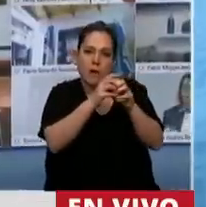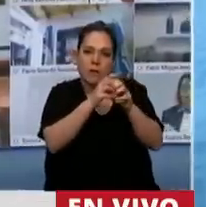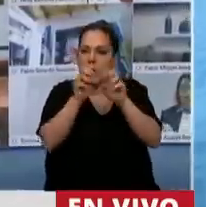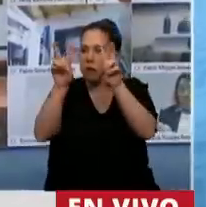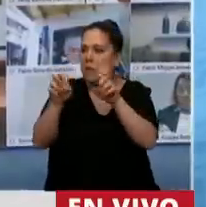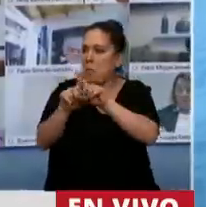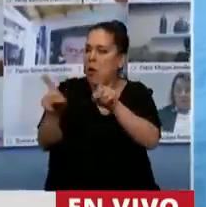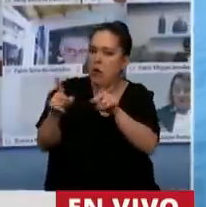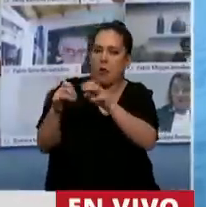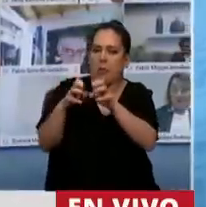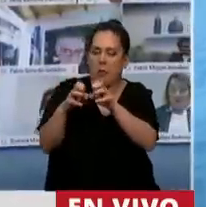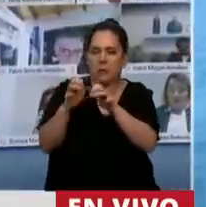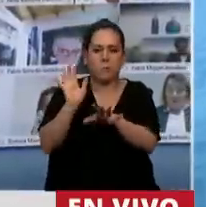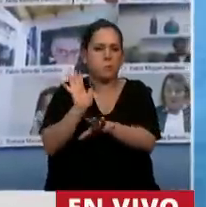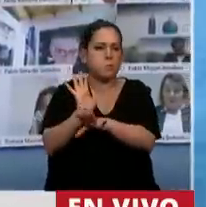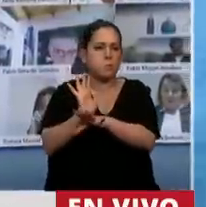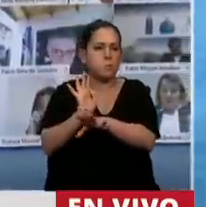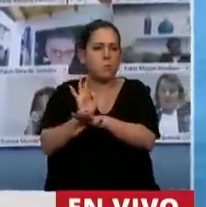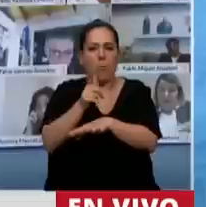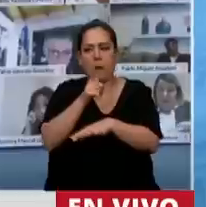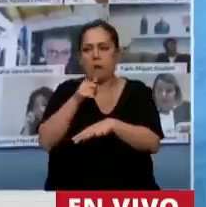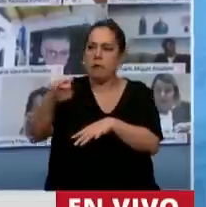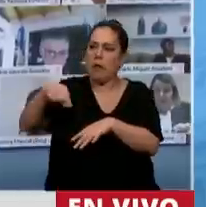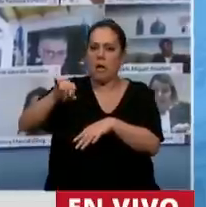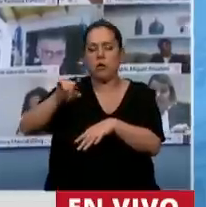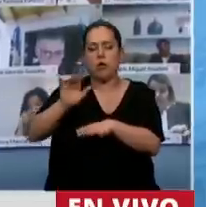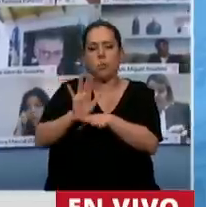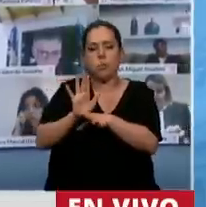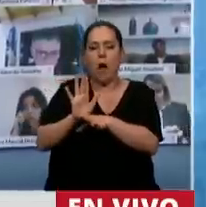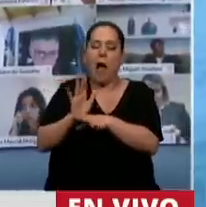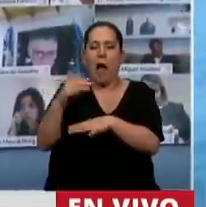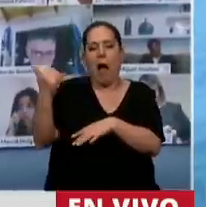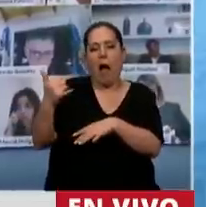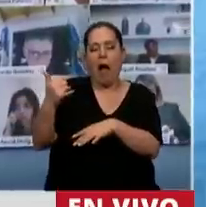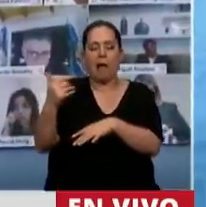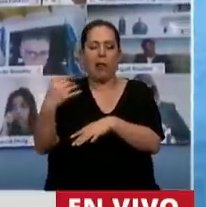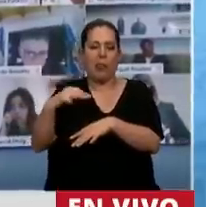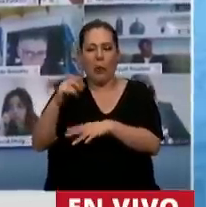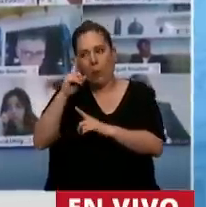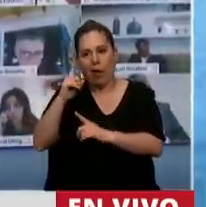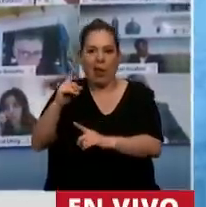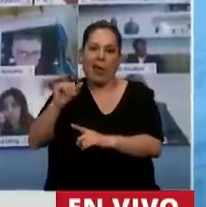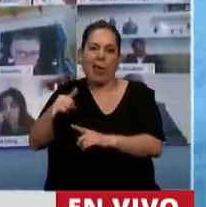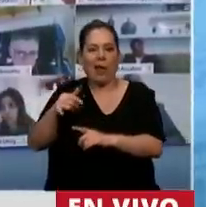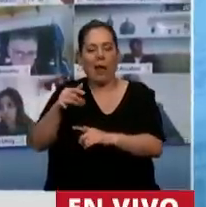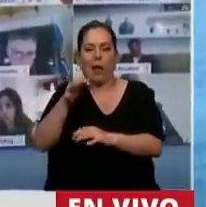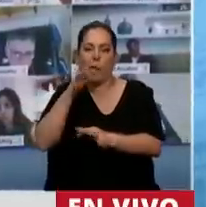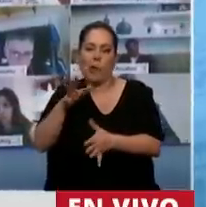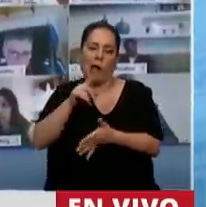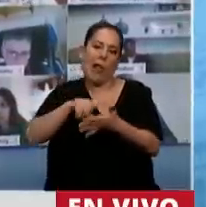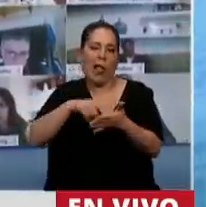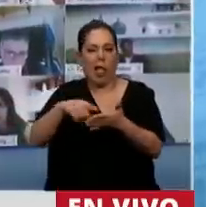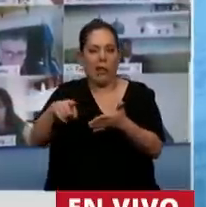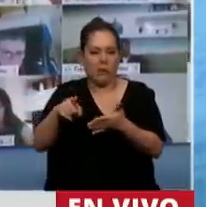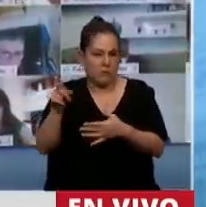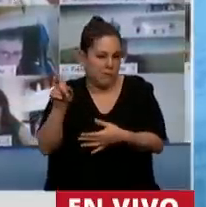el Congreso, como si tuviesen, siendo minoría, el derecho a vetar los temas